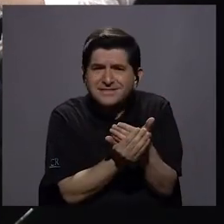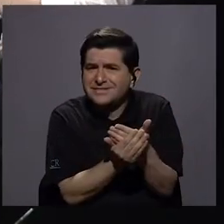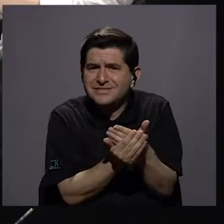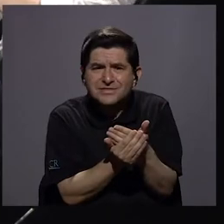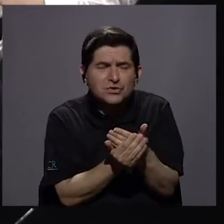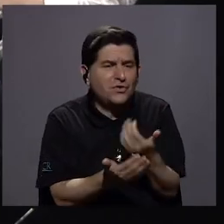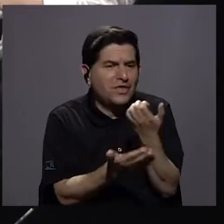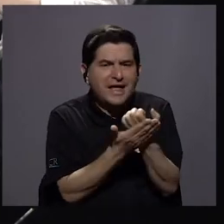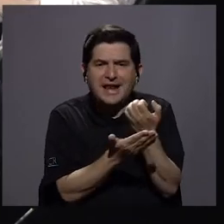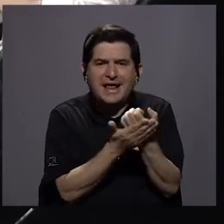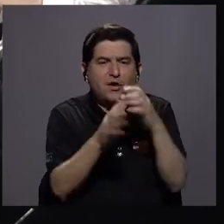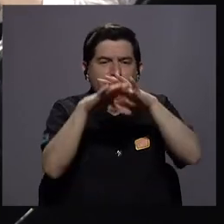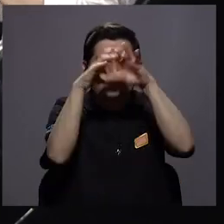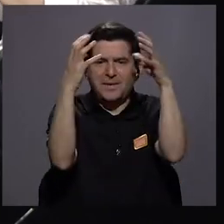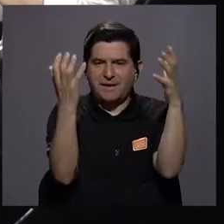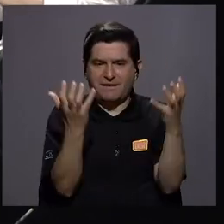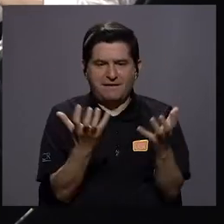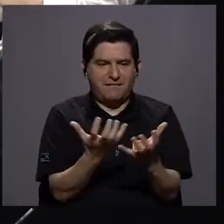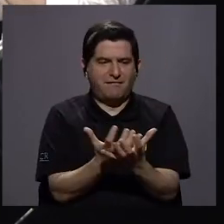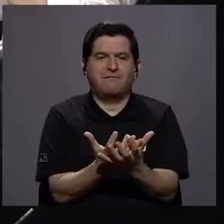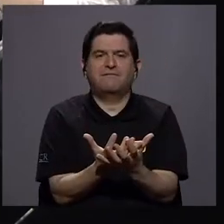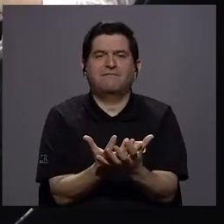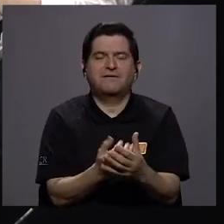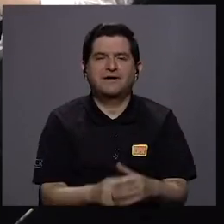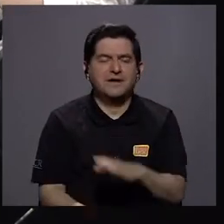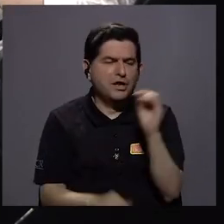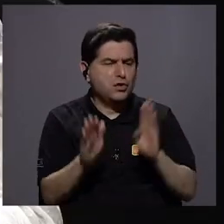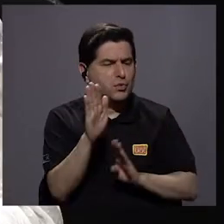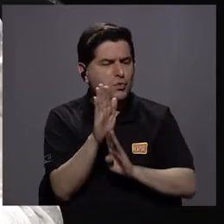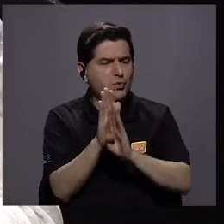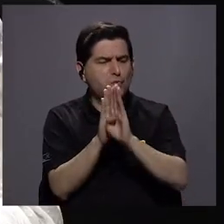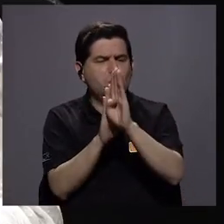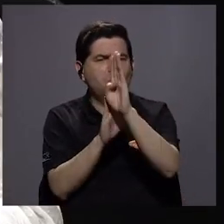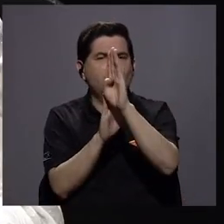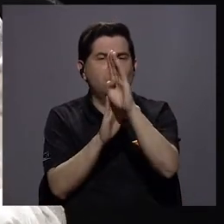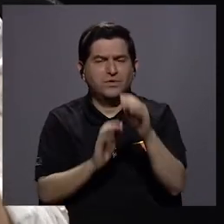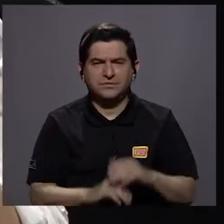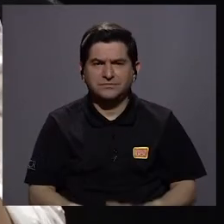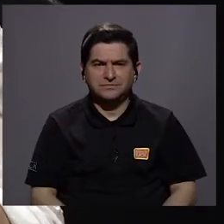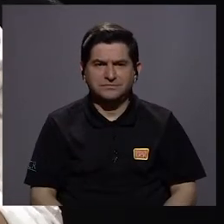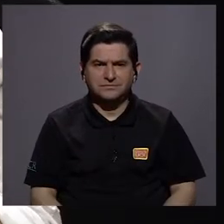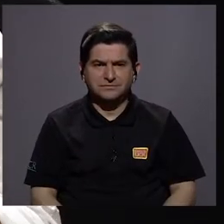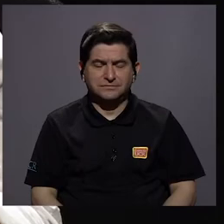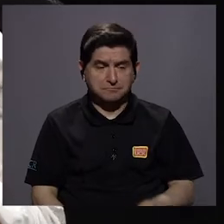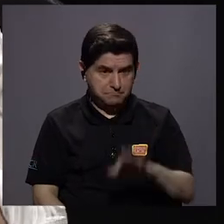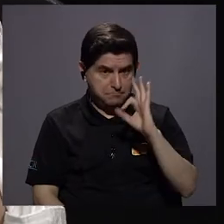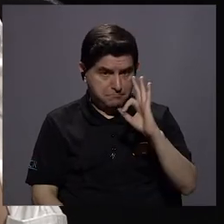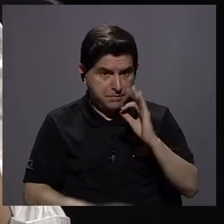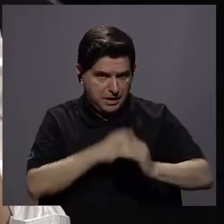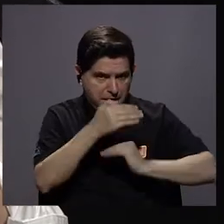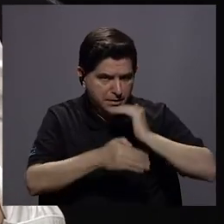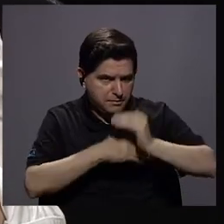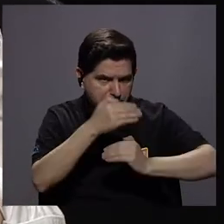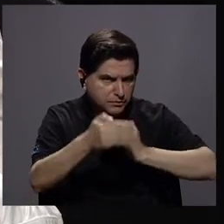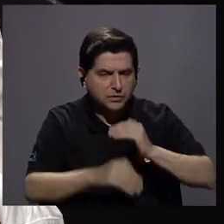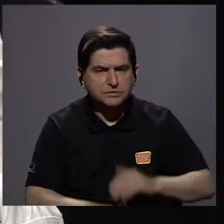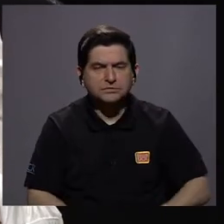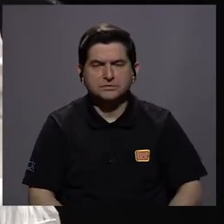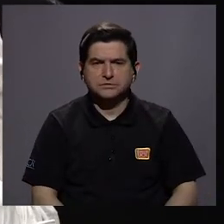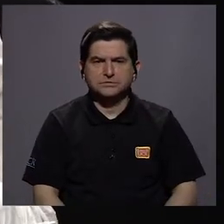toda la economía global y el desarrollo, bien dado, ¿verdad?, de